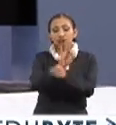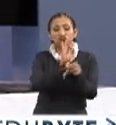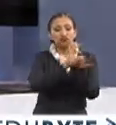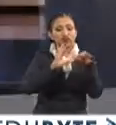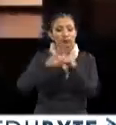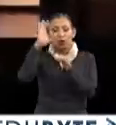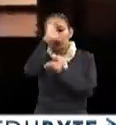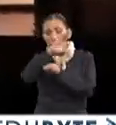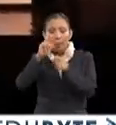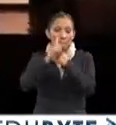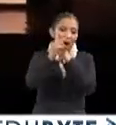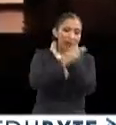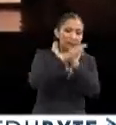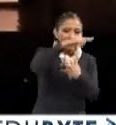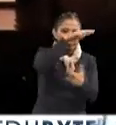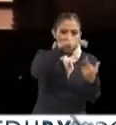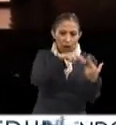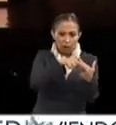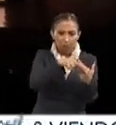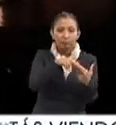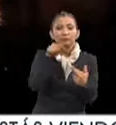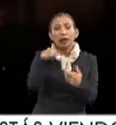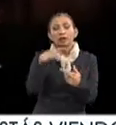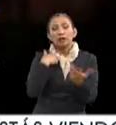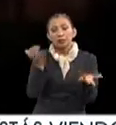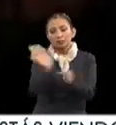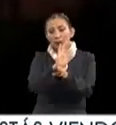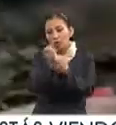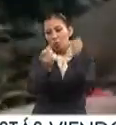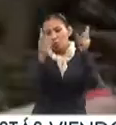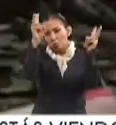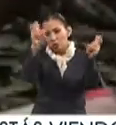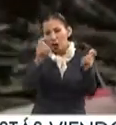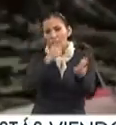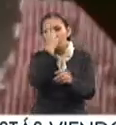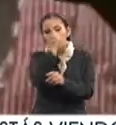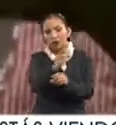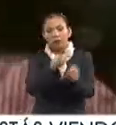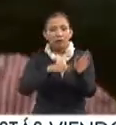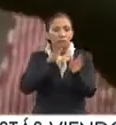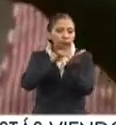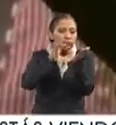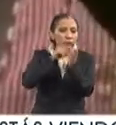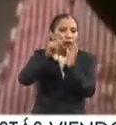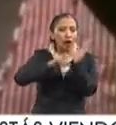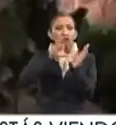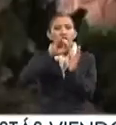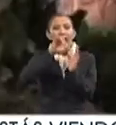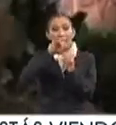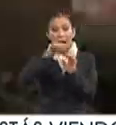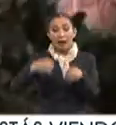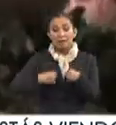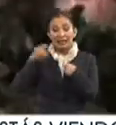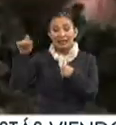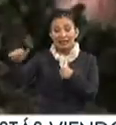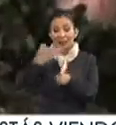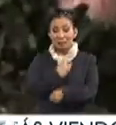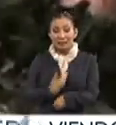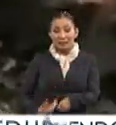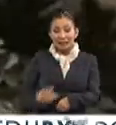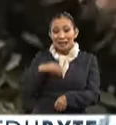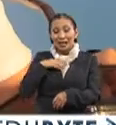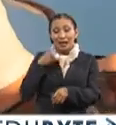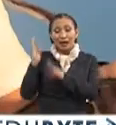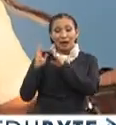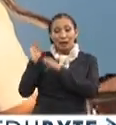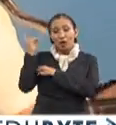los datos culturales entre los países de la región. Entre los filmes que se proyectaron destacó el documental Cocalero, que muestra la vida del presidente